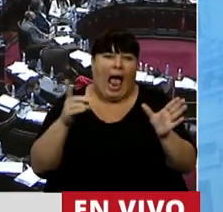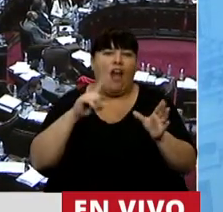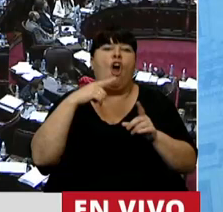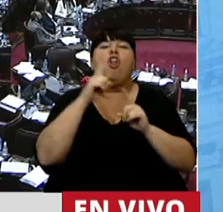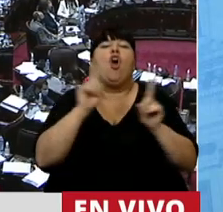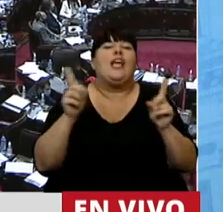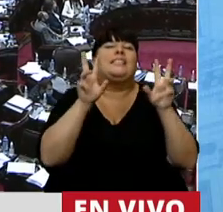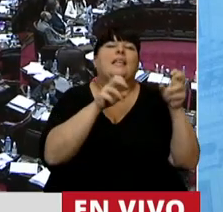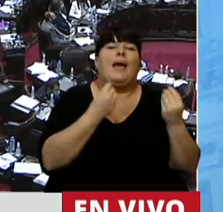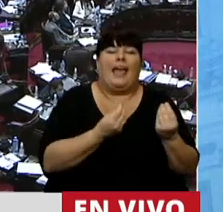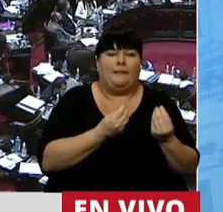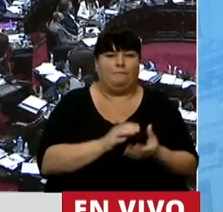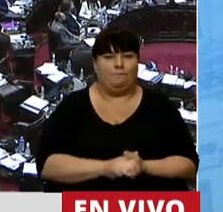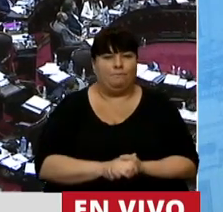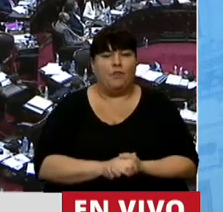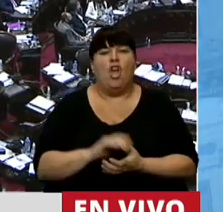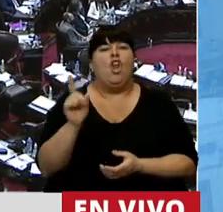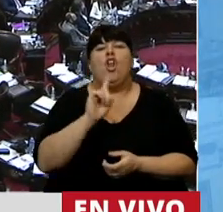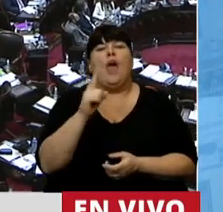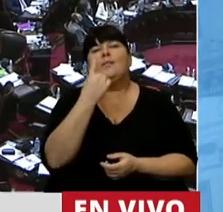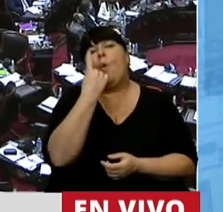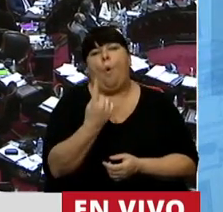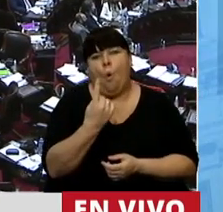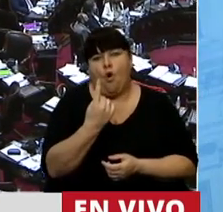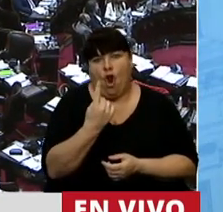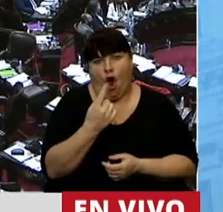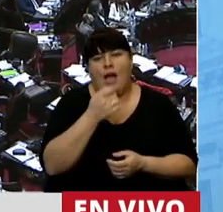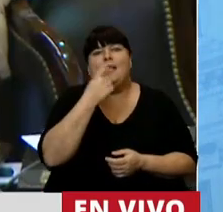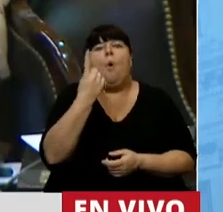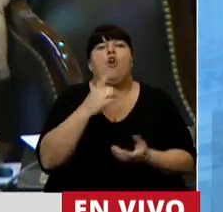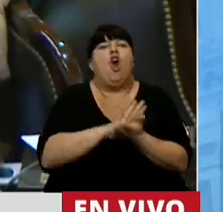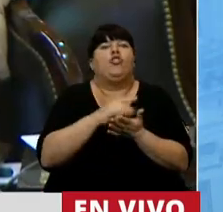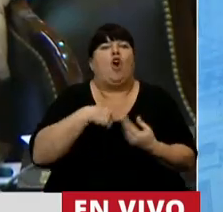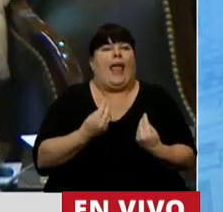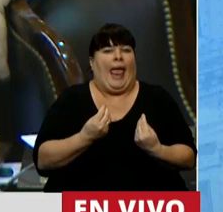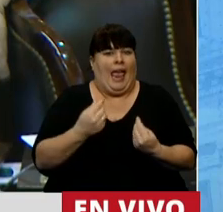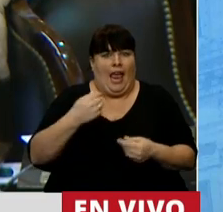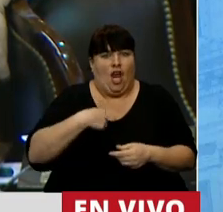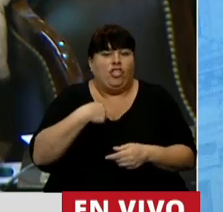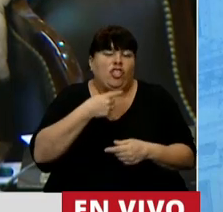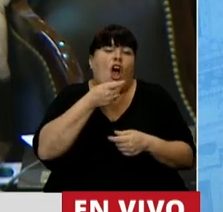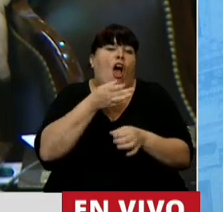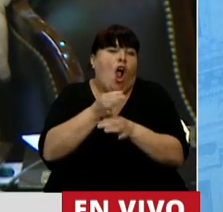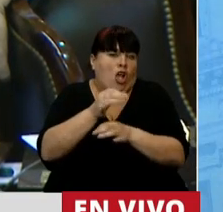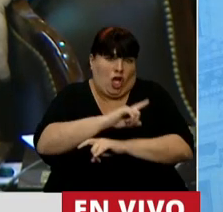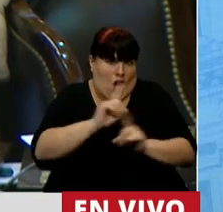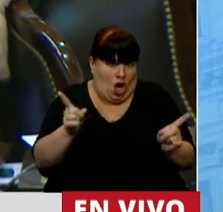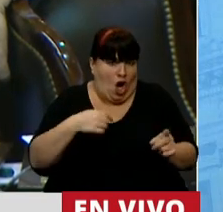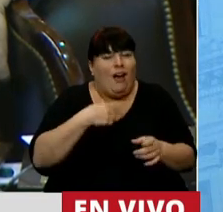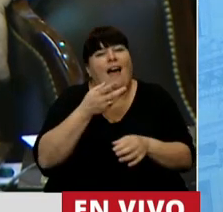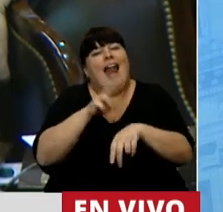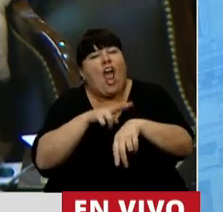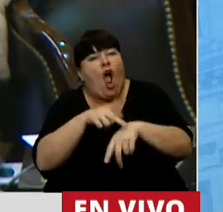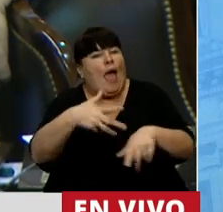se trata. No se trata de uno, de lo que haría uno. Uno no lo aconsejaría, no lo